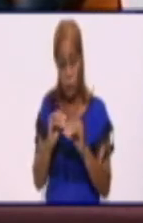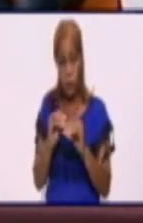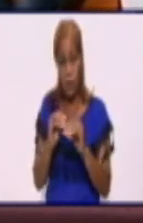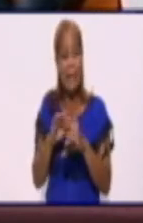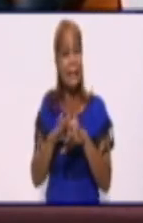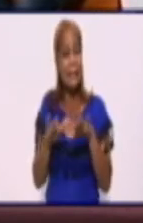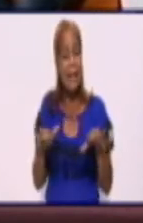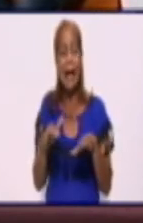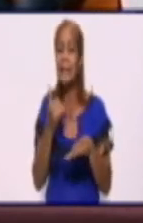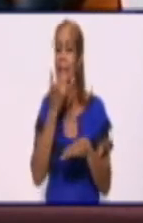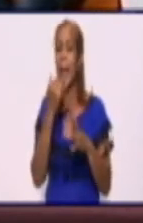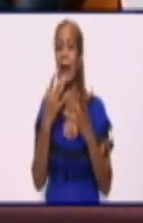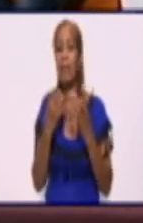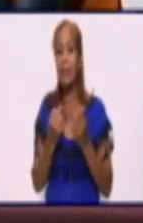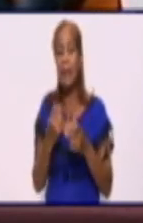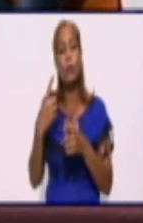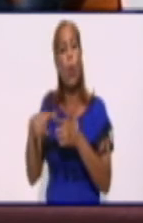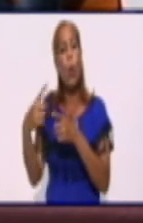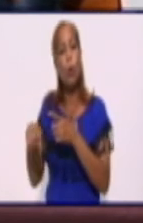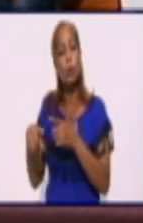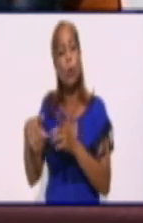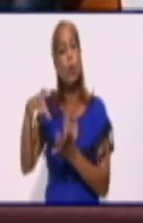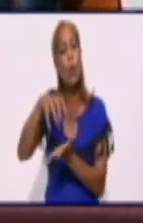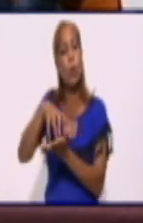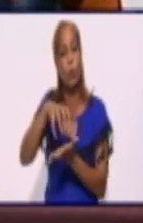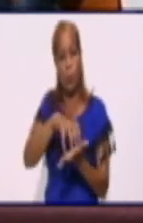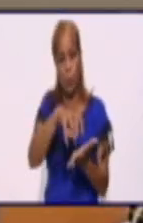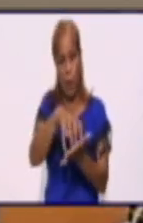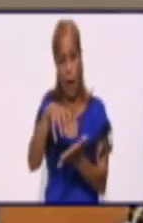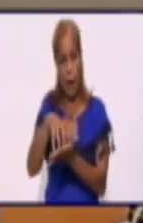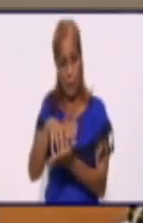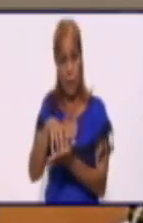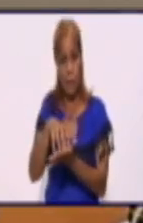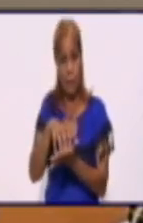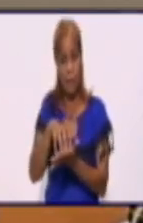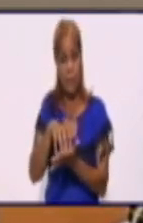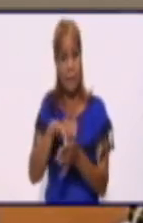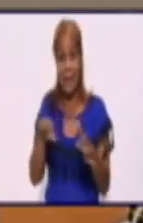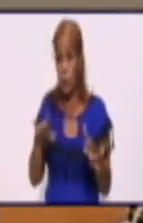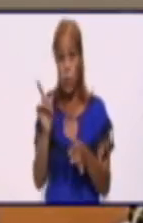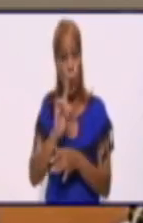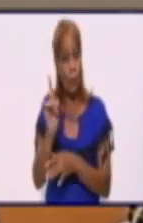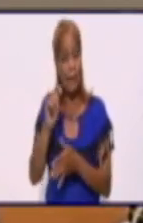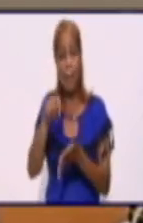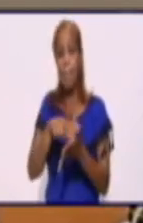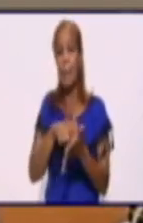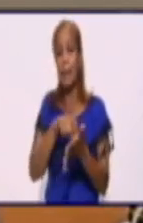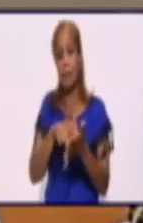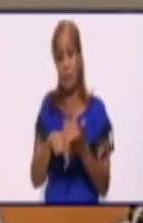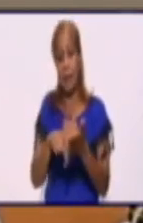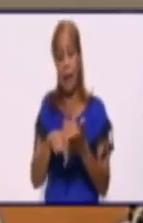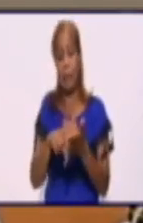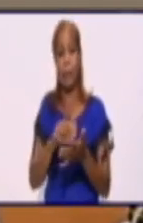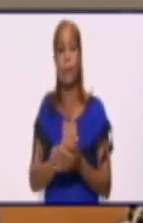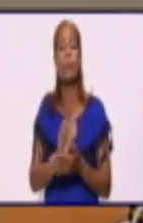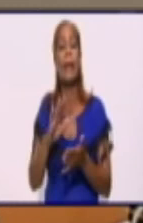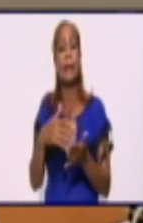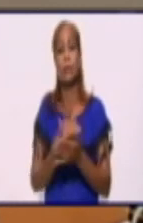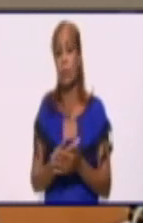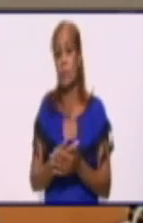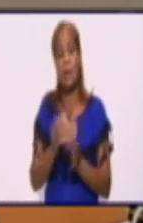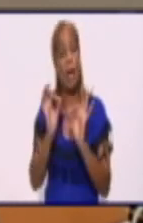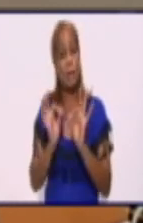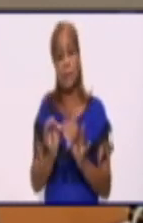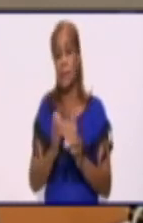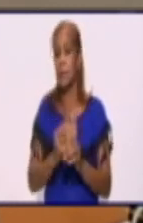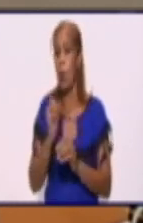afectando circuitos que estaban programados que se afectasen desde las 13 horas en adelante. Y es precisamente porque se ordena retirar